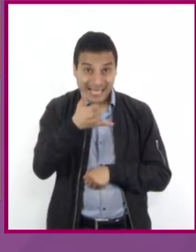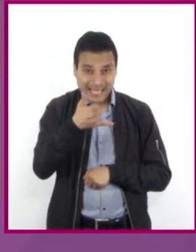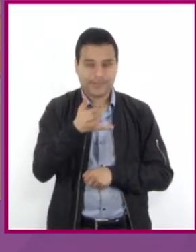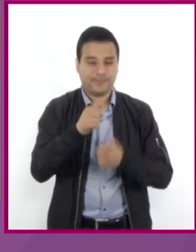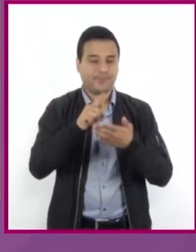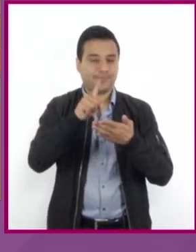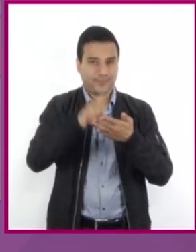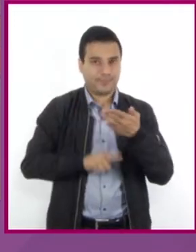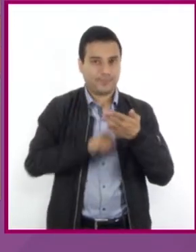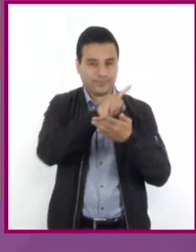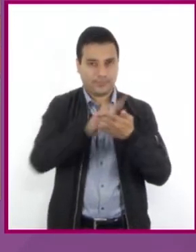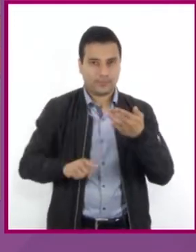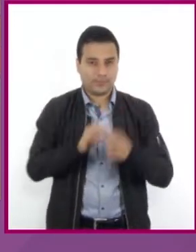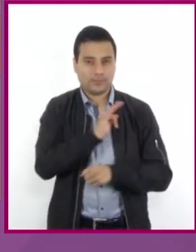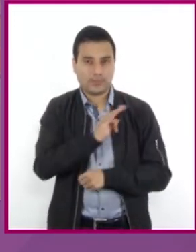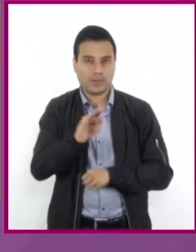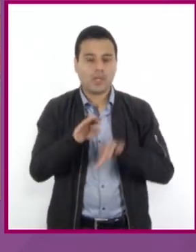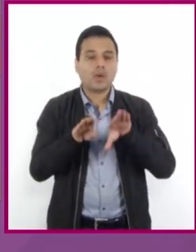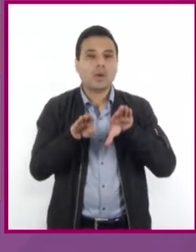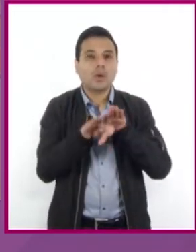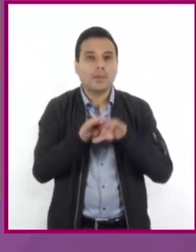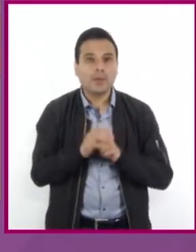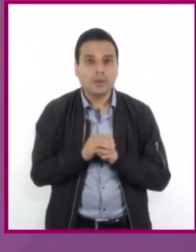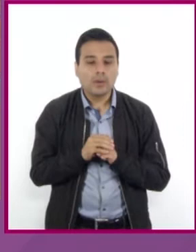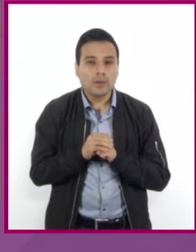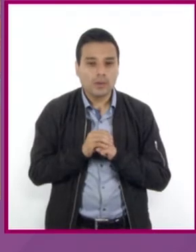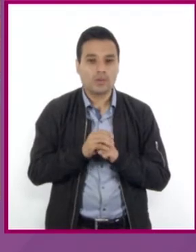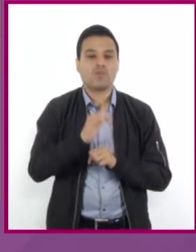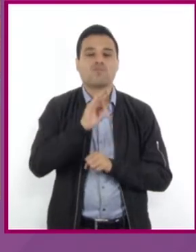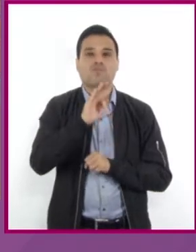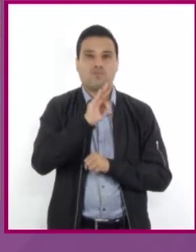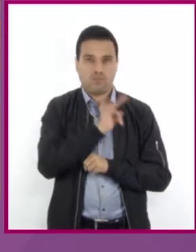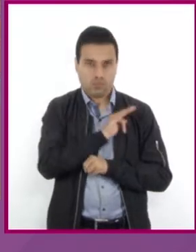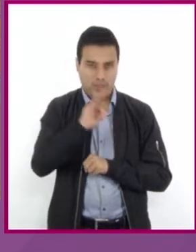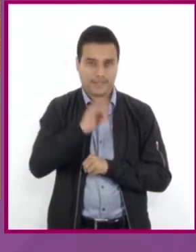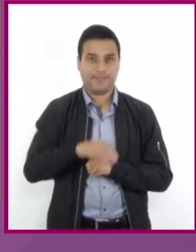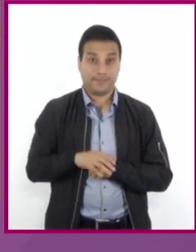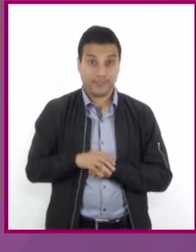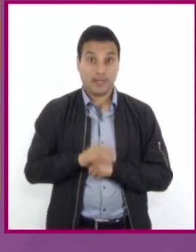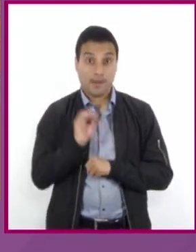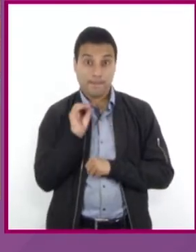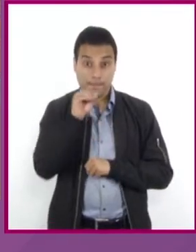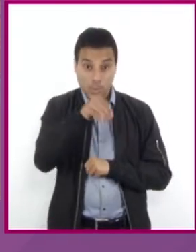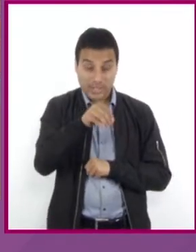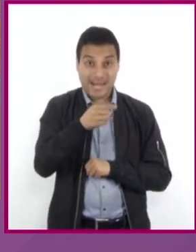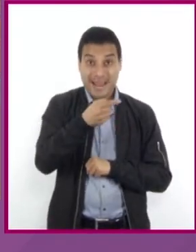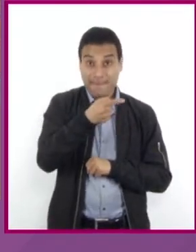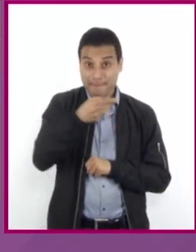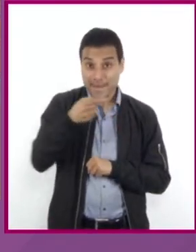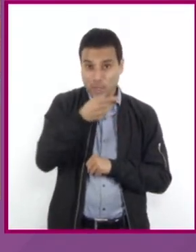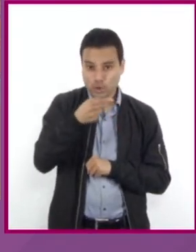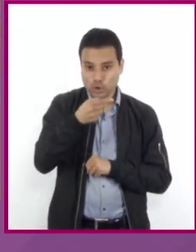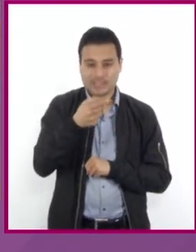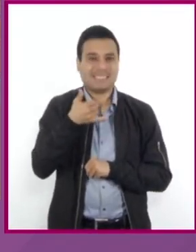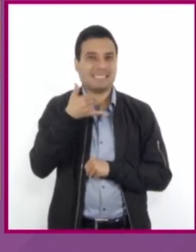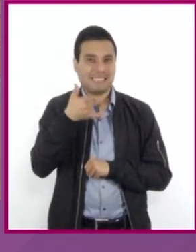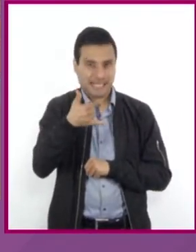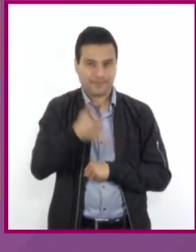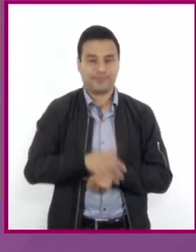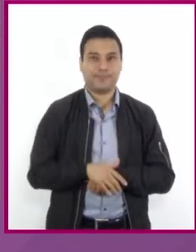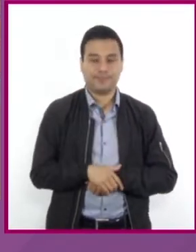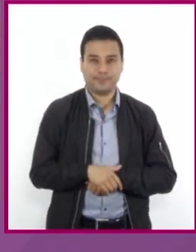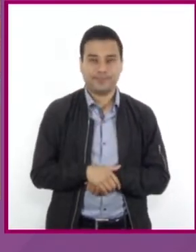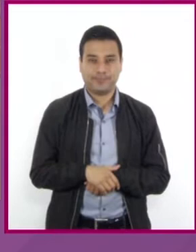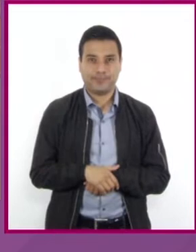igualdad al sumar su inverso aditivo, que es menos y en ambos miembros de la igualdad,